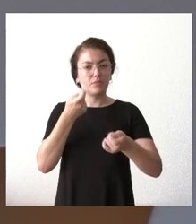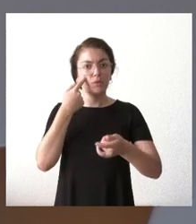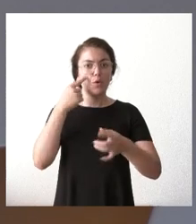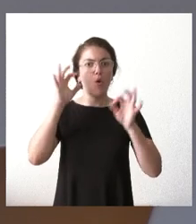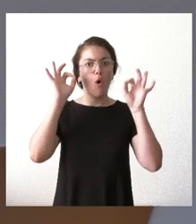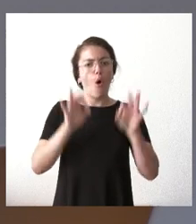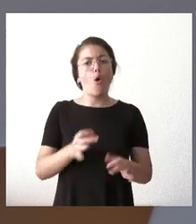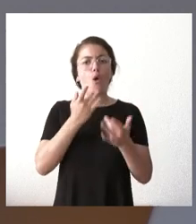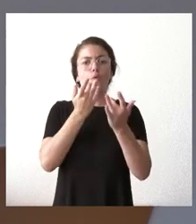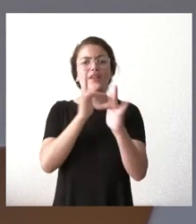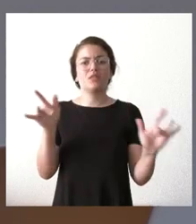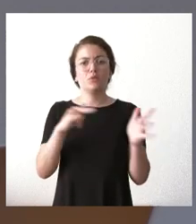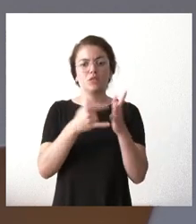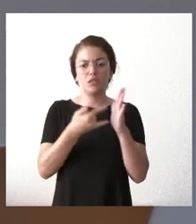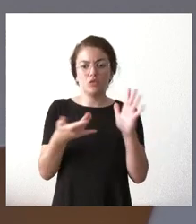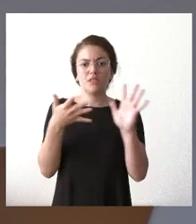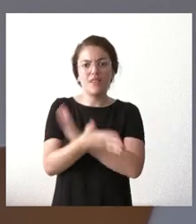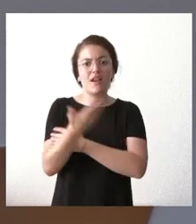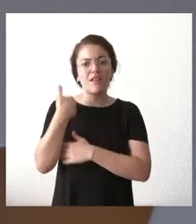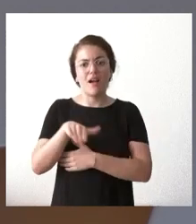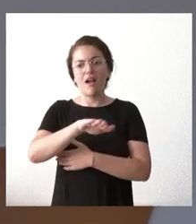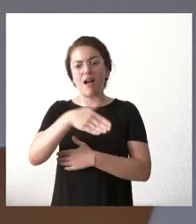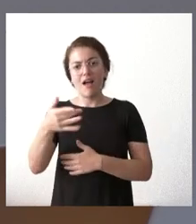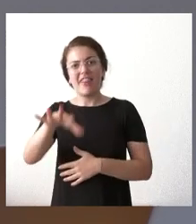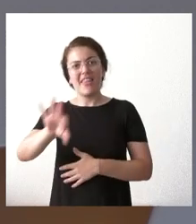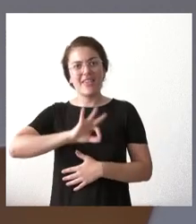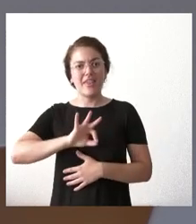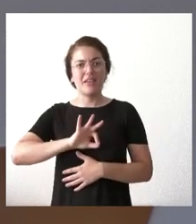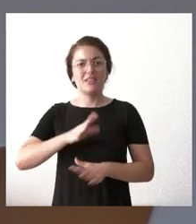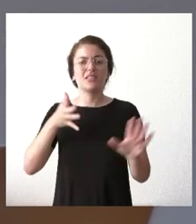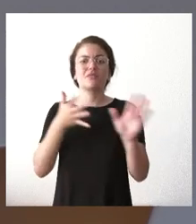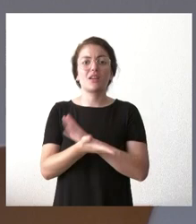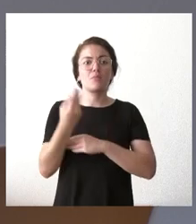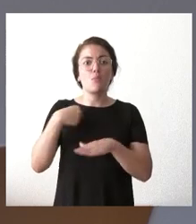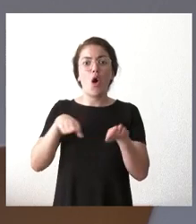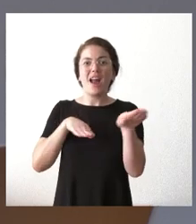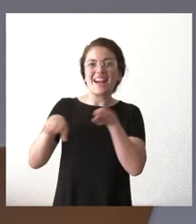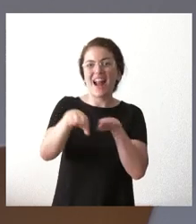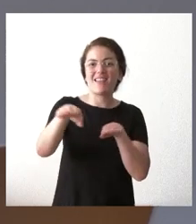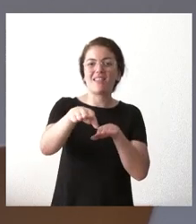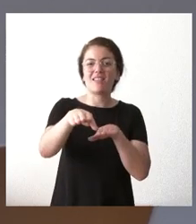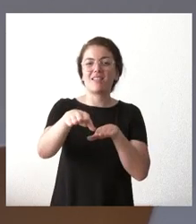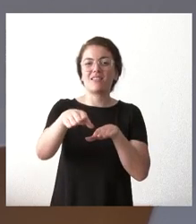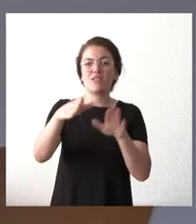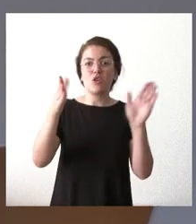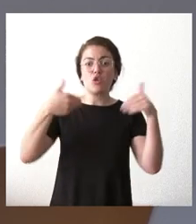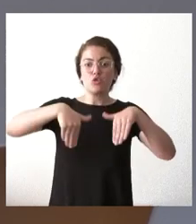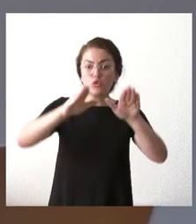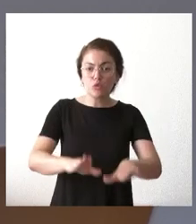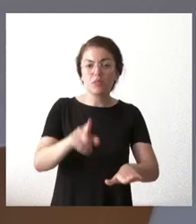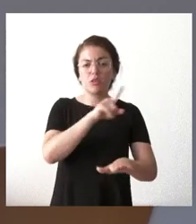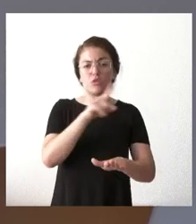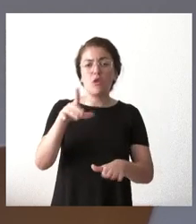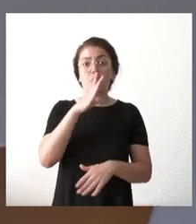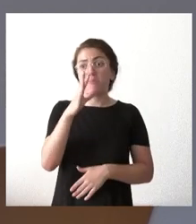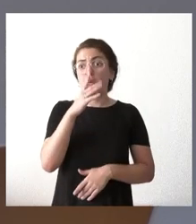circunstancias surge la decisión y por tanto ahí ese rally pues no ha sido suspendido porque no había